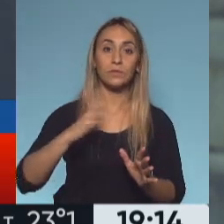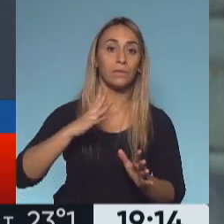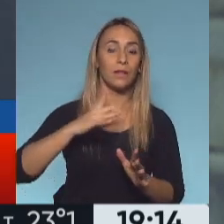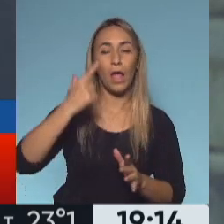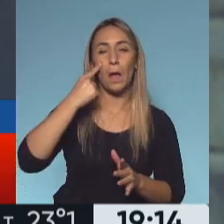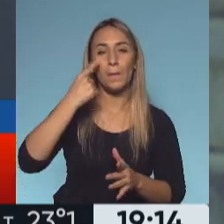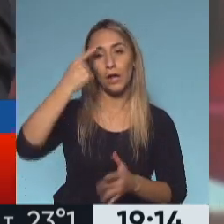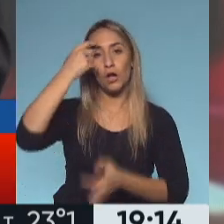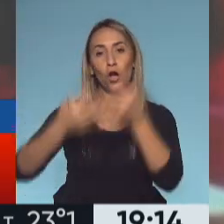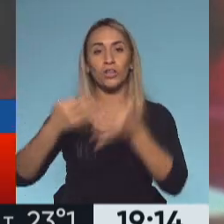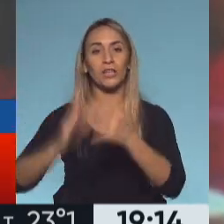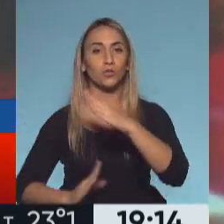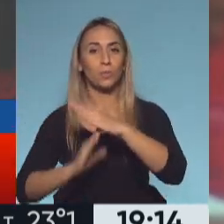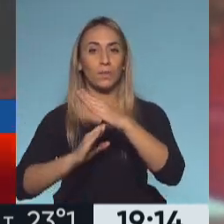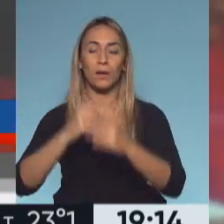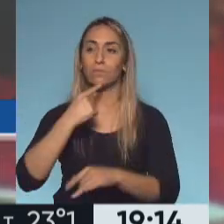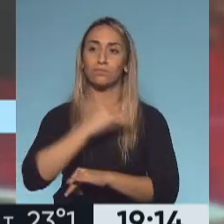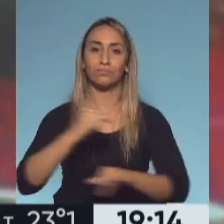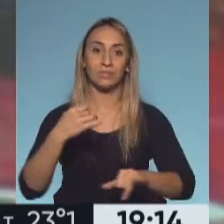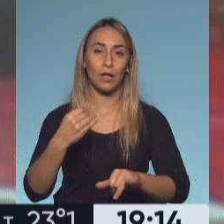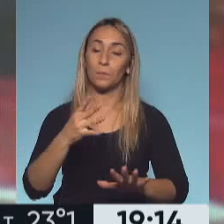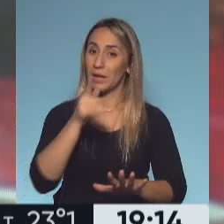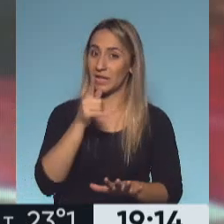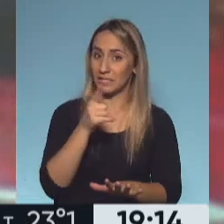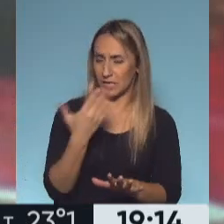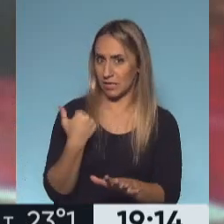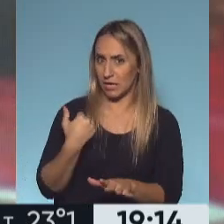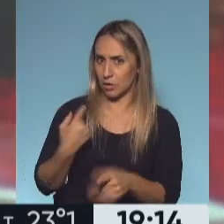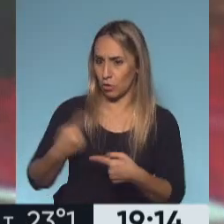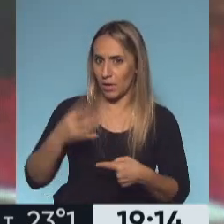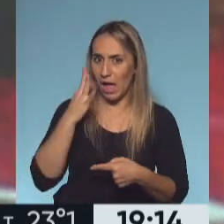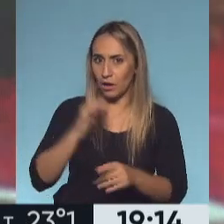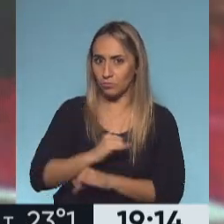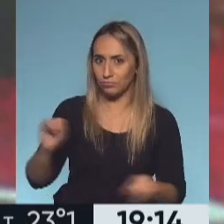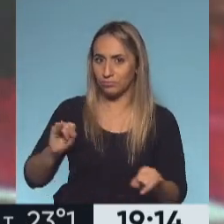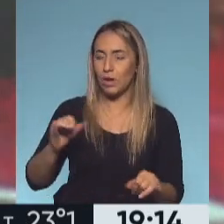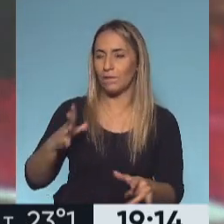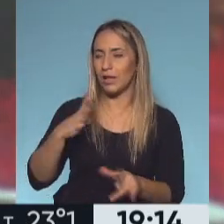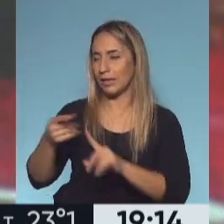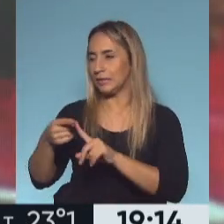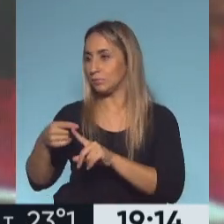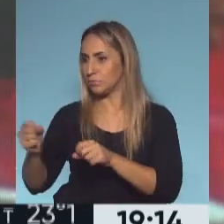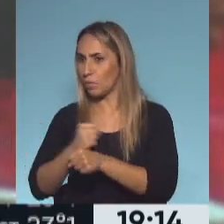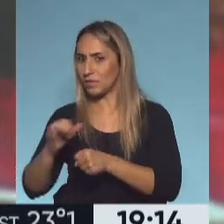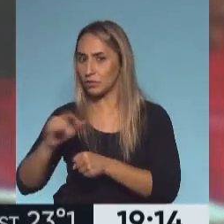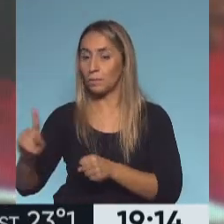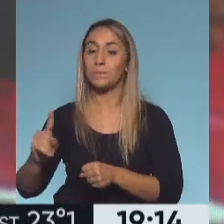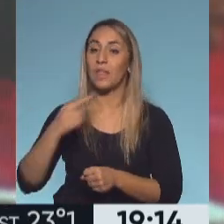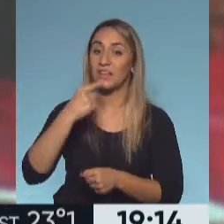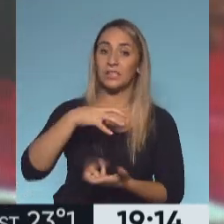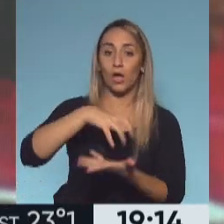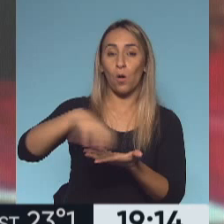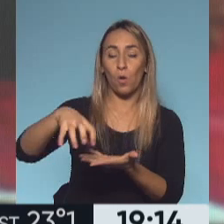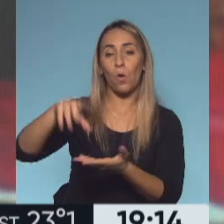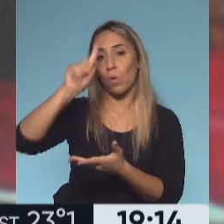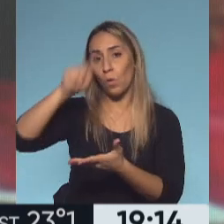Suprema. Sí, en principio parece haber una novedad de último momento, estamos tratando de chequearlo, que indica que hay un fallo de un juzgado